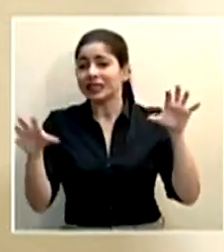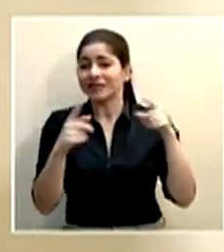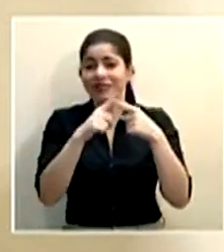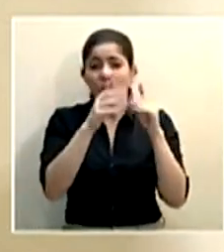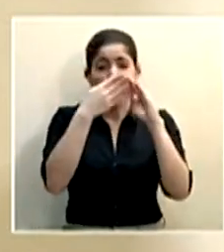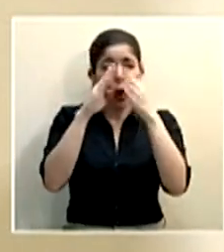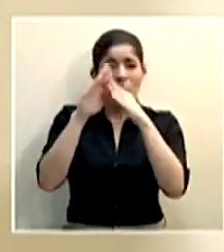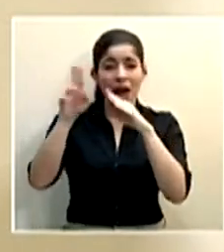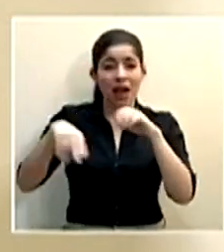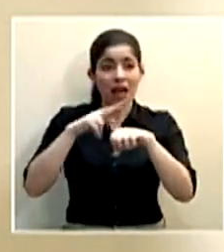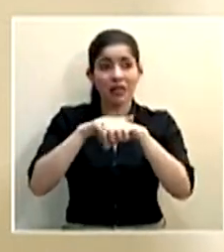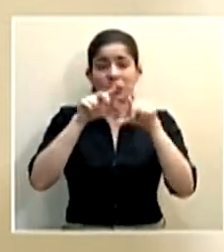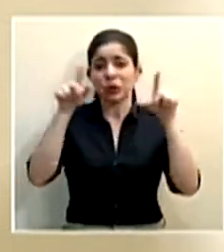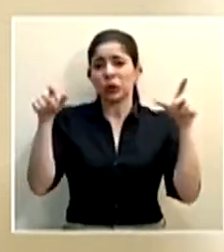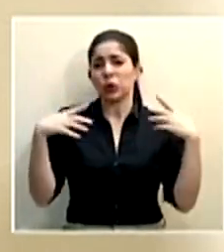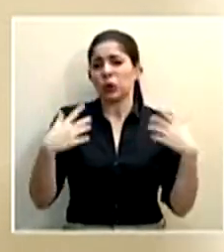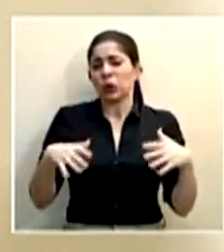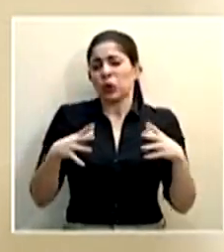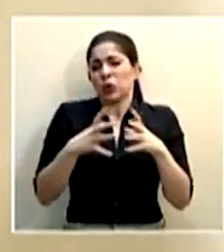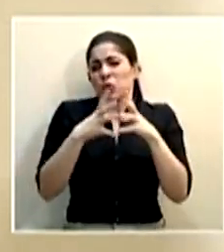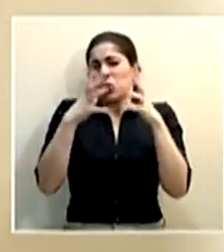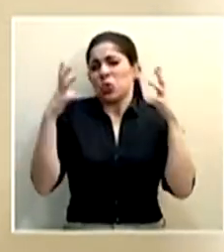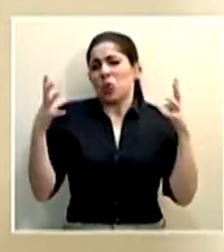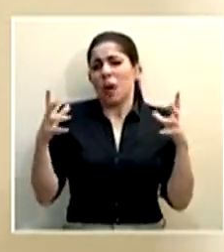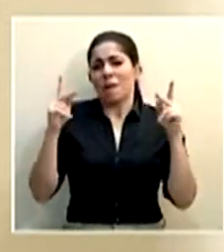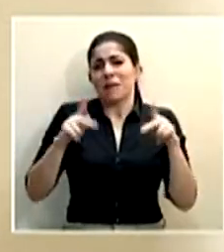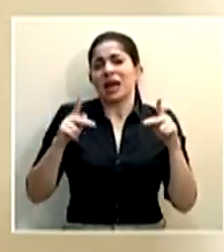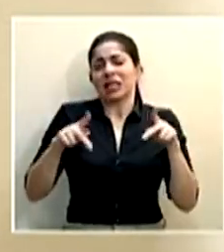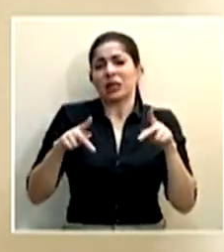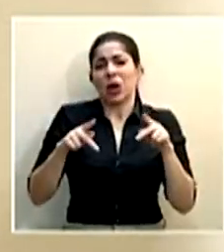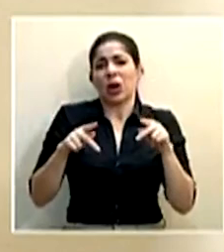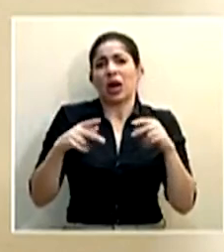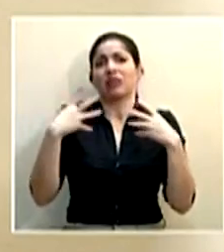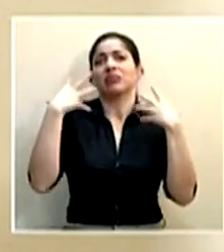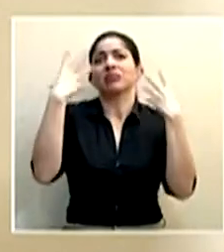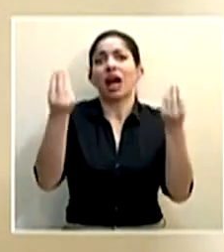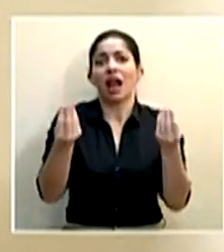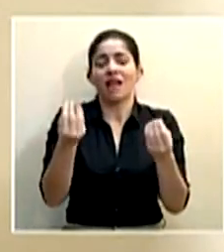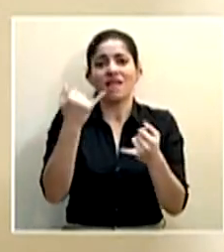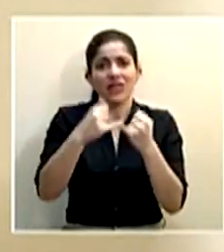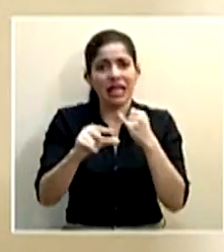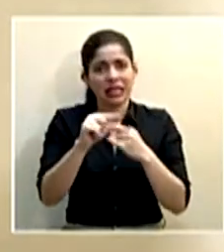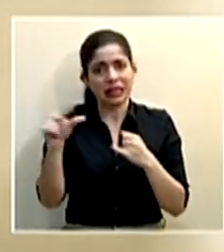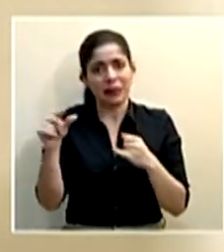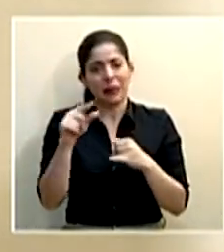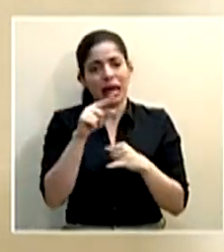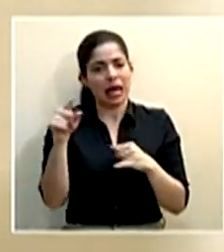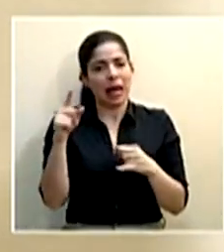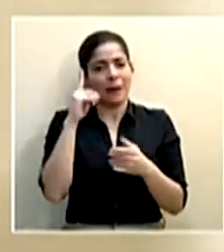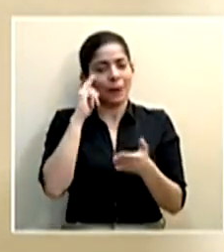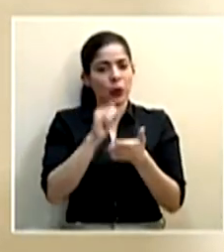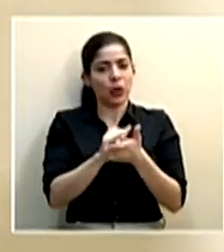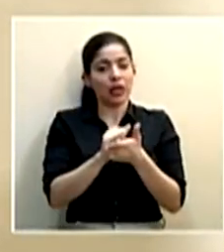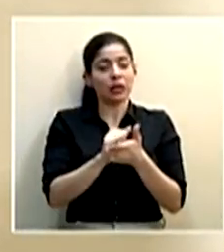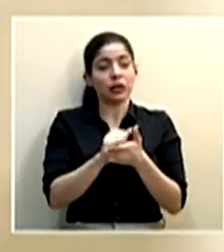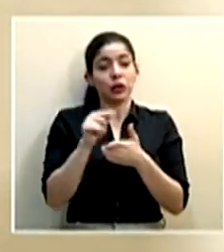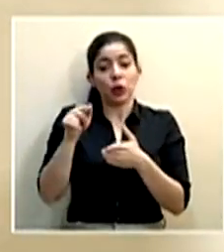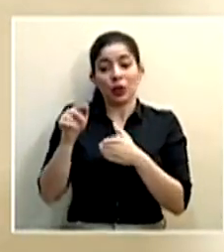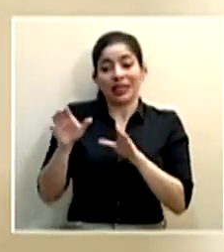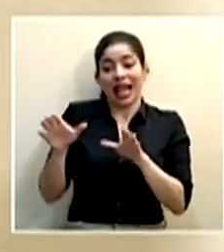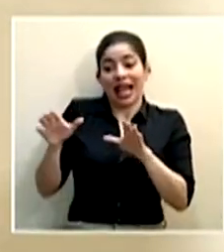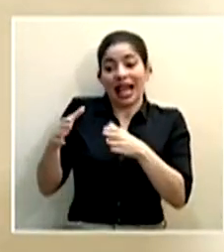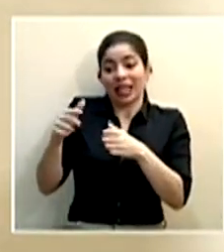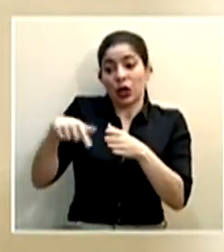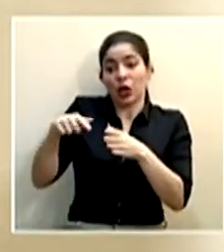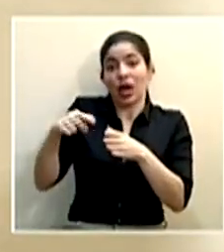a nivel nacional, sí sería una movilización enorme justamente entre semana o fin de semana. Y nosotros dentro de esa categoría o esa